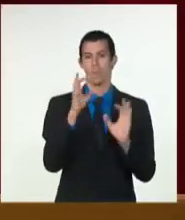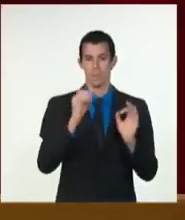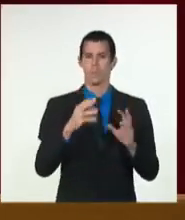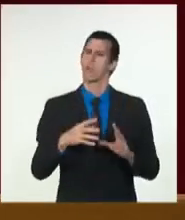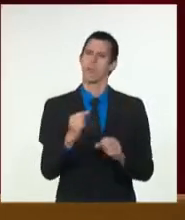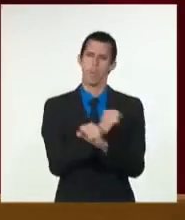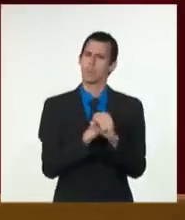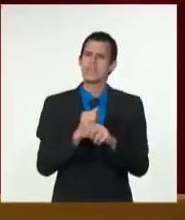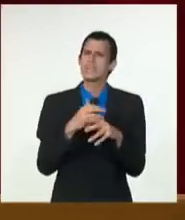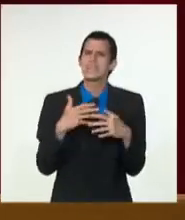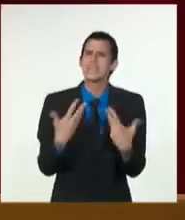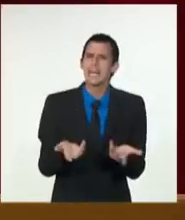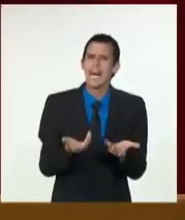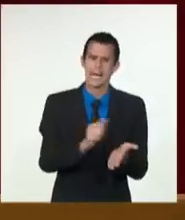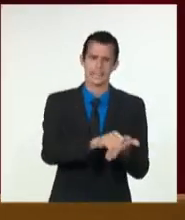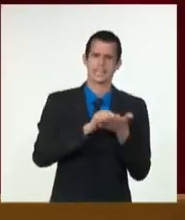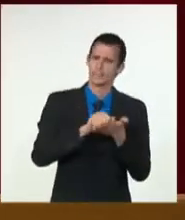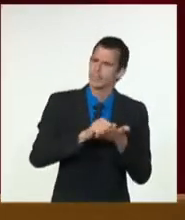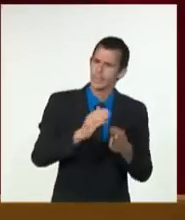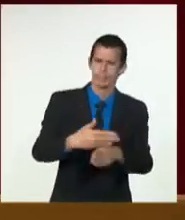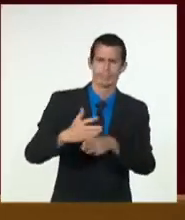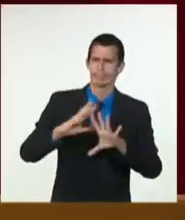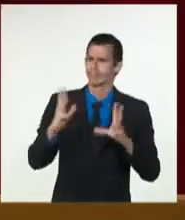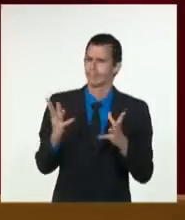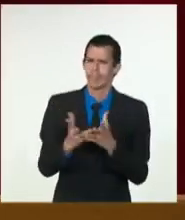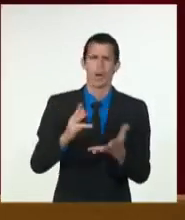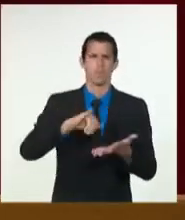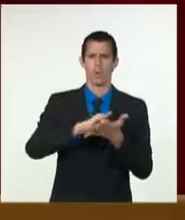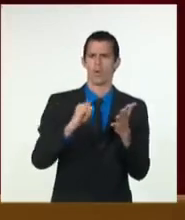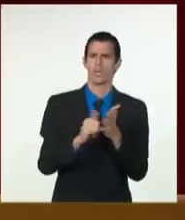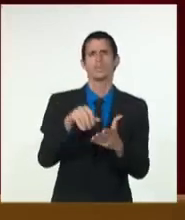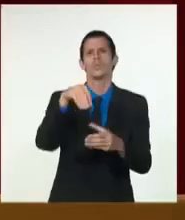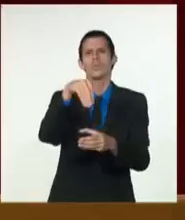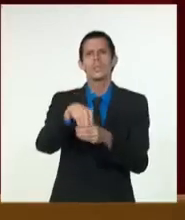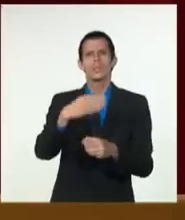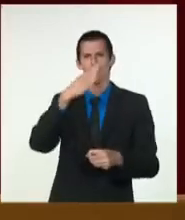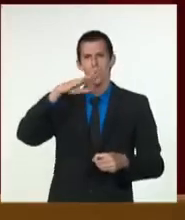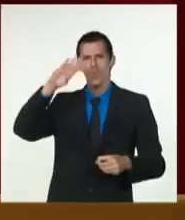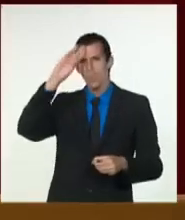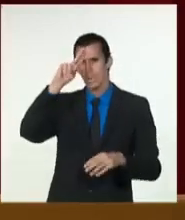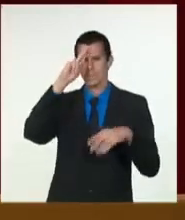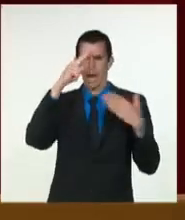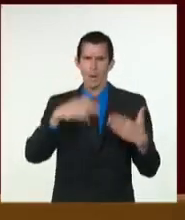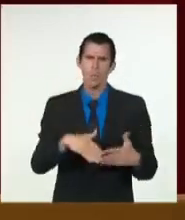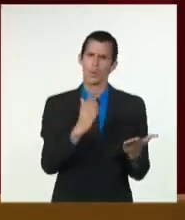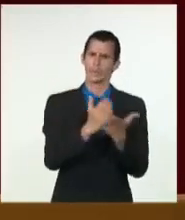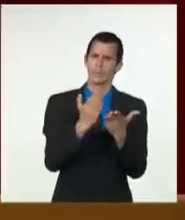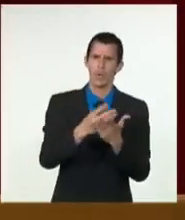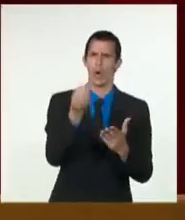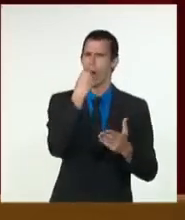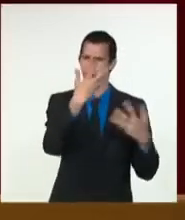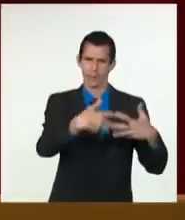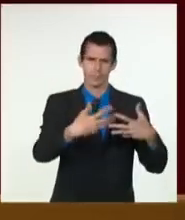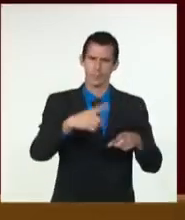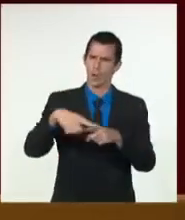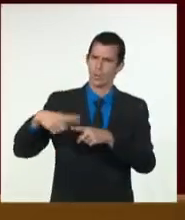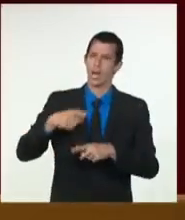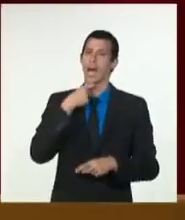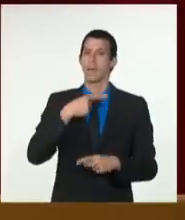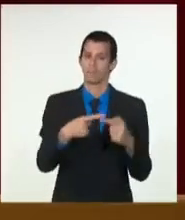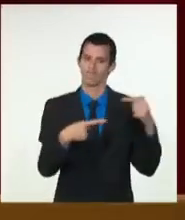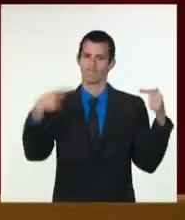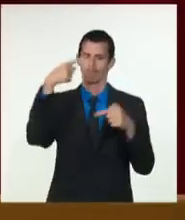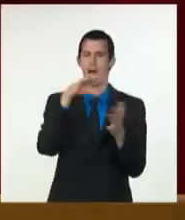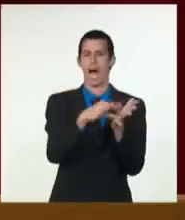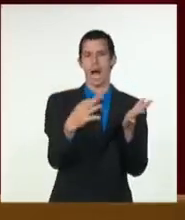la producción de bienes y servicios en moneda nacional, destacándose los programas de producción de alimentos, arroz, frijoles, huevo,